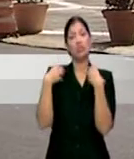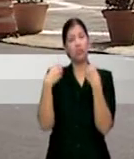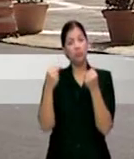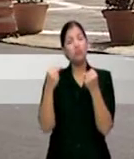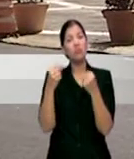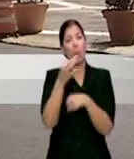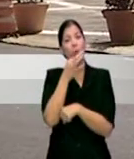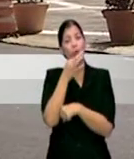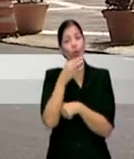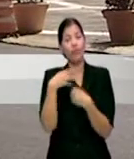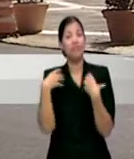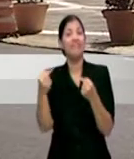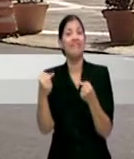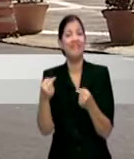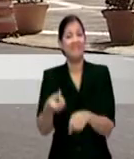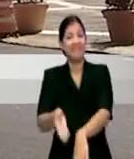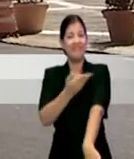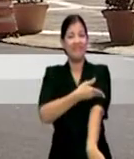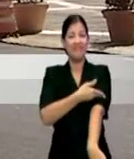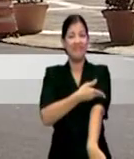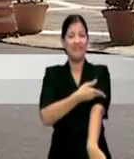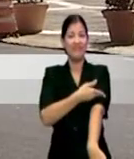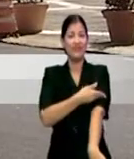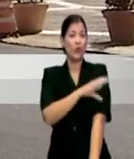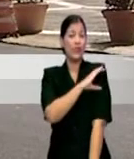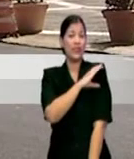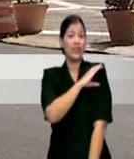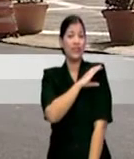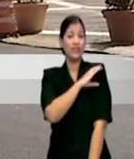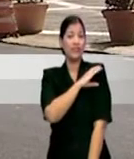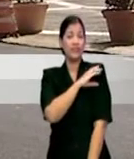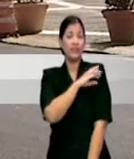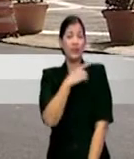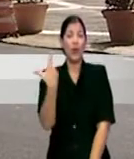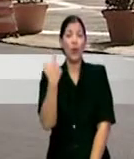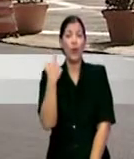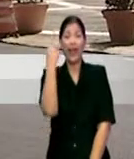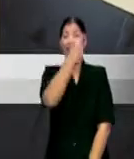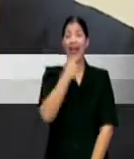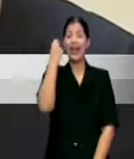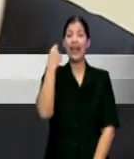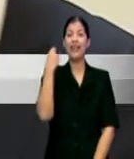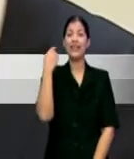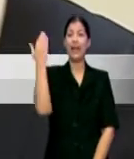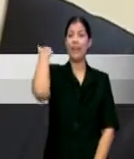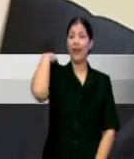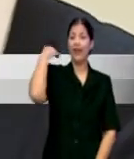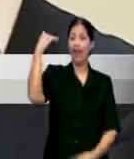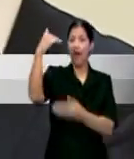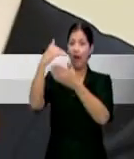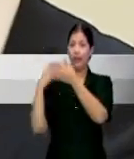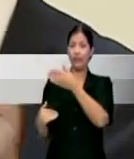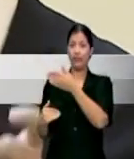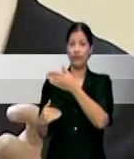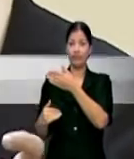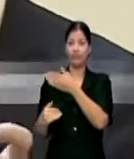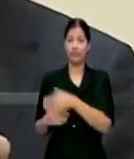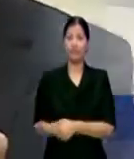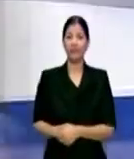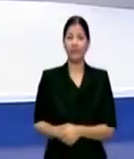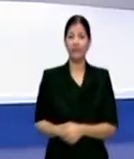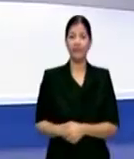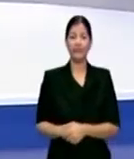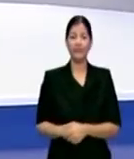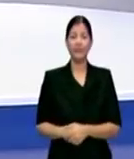según información preliminar el oficial recibió impactos de bala en la cara y la espalda baja el sujeto se encuentra detenido